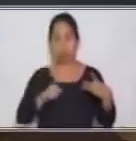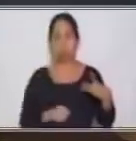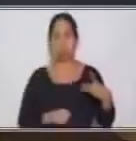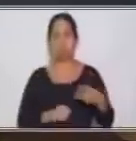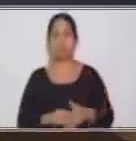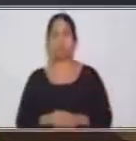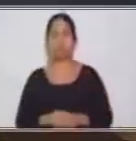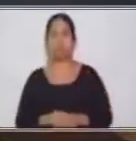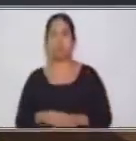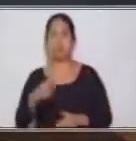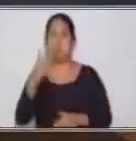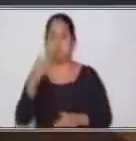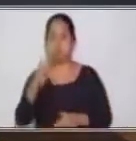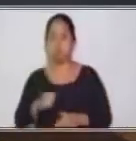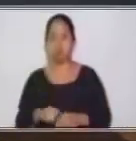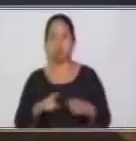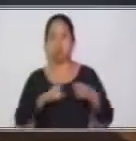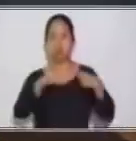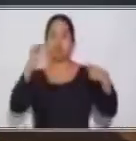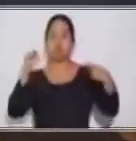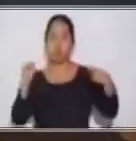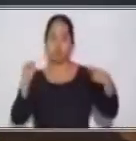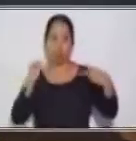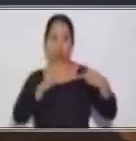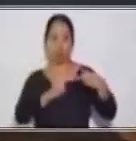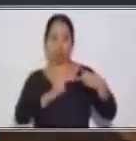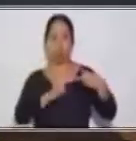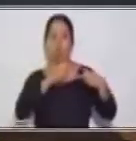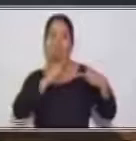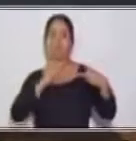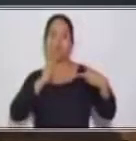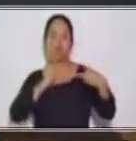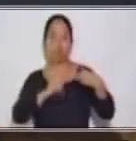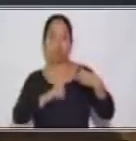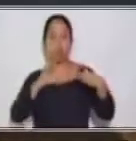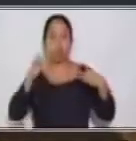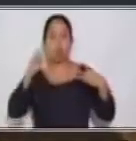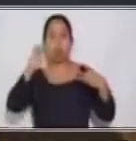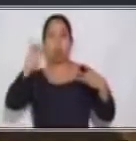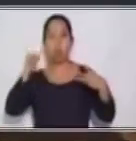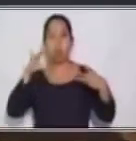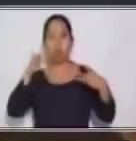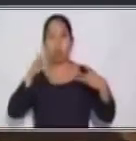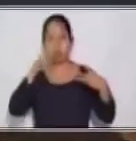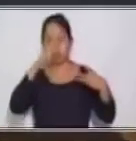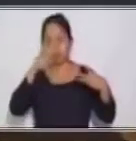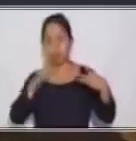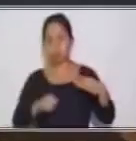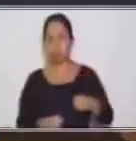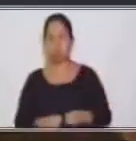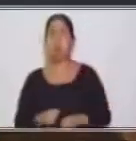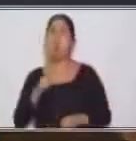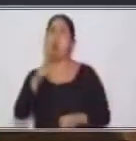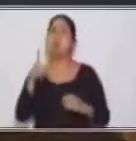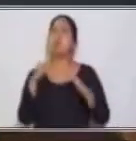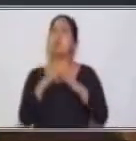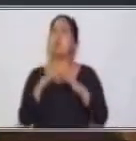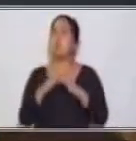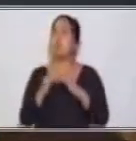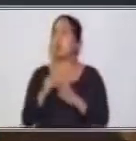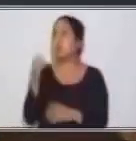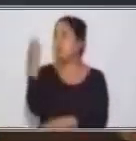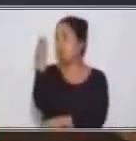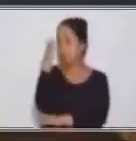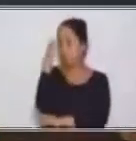Nuevamente repito, sujeto, verbo y objeto. Ahora ustedes, desde casa, vayan pensando